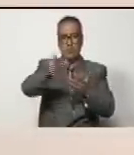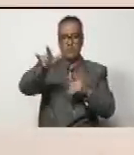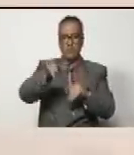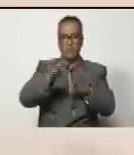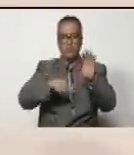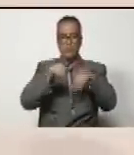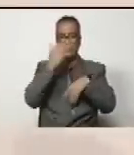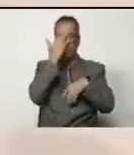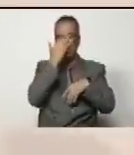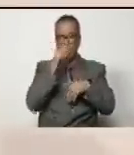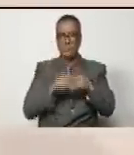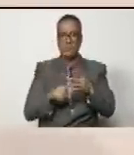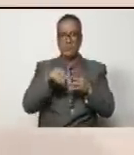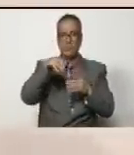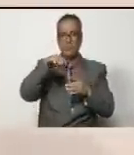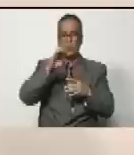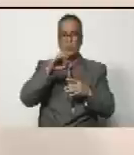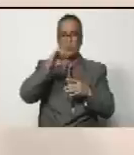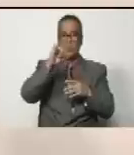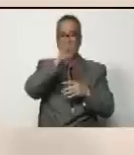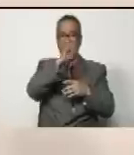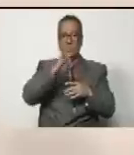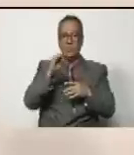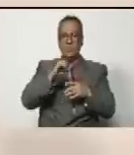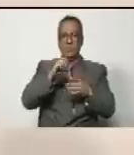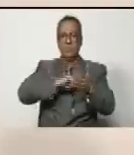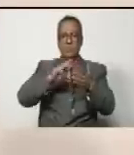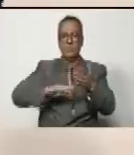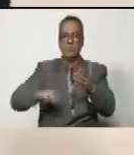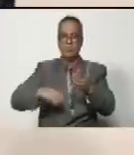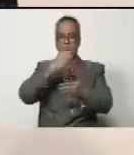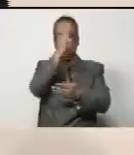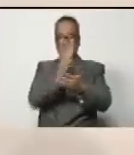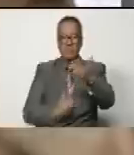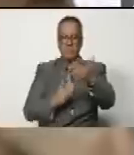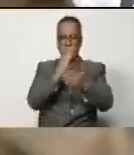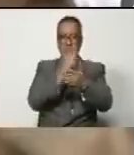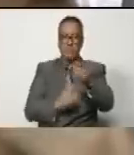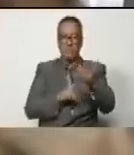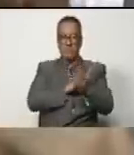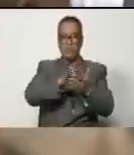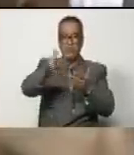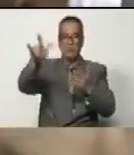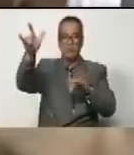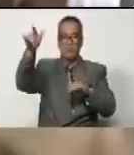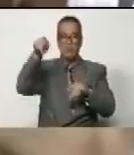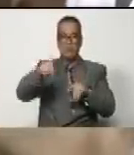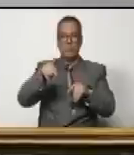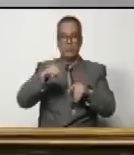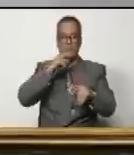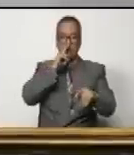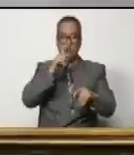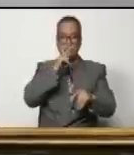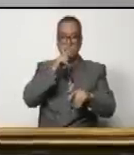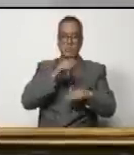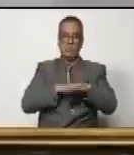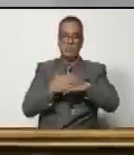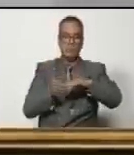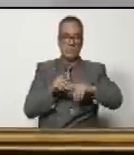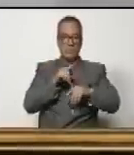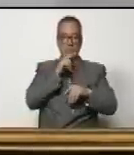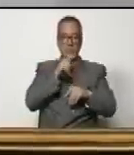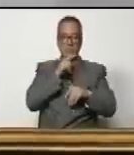el aeropuerto de Ezeiza, Miami. Picaron el avión venezolano como una muestra de crueldad, de